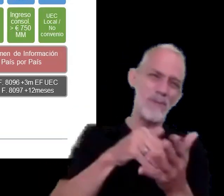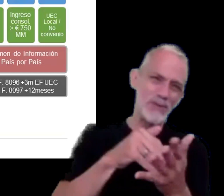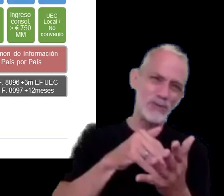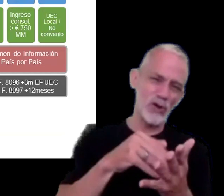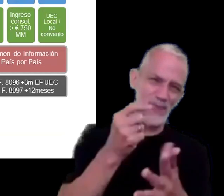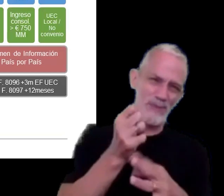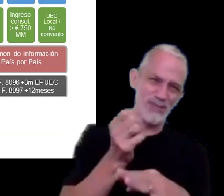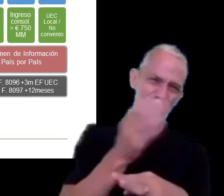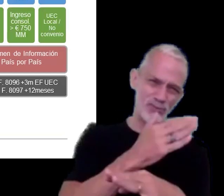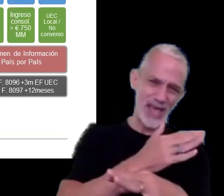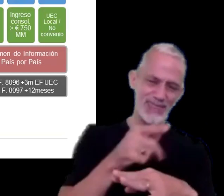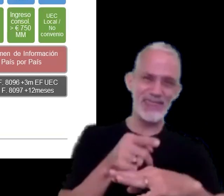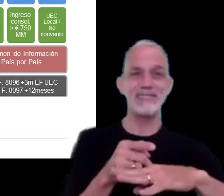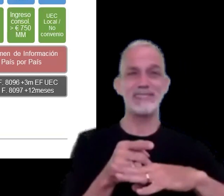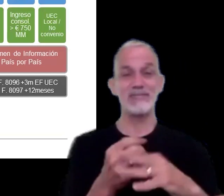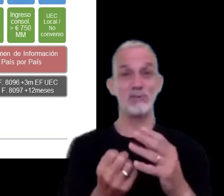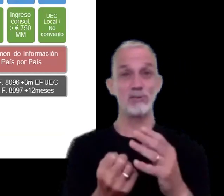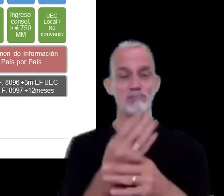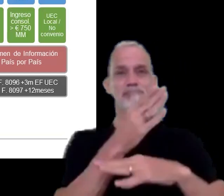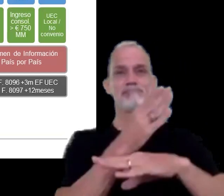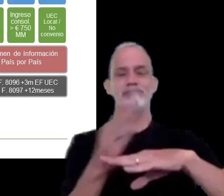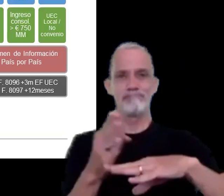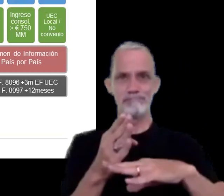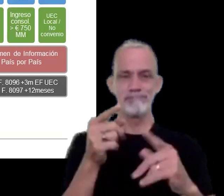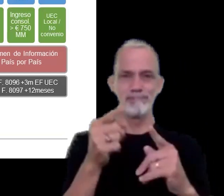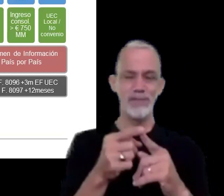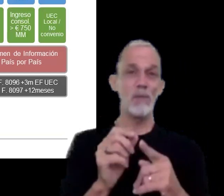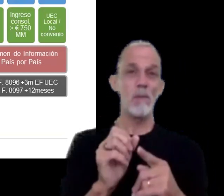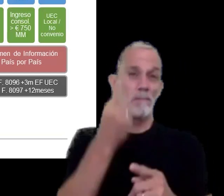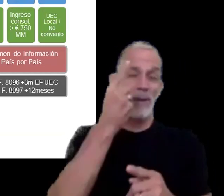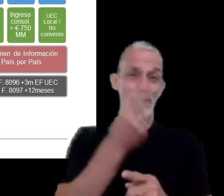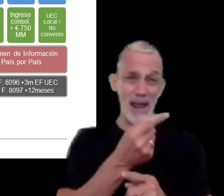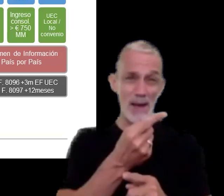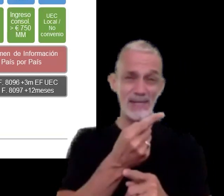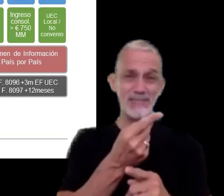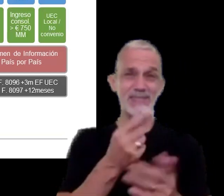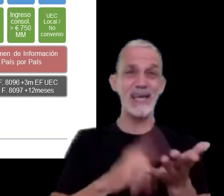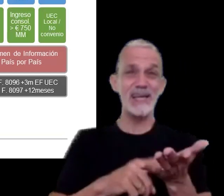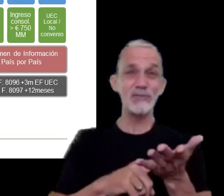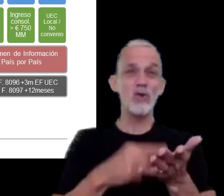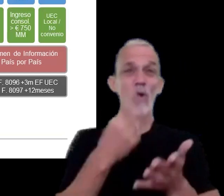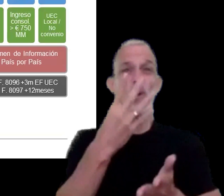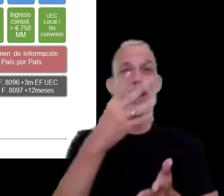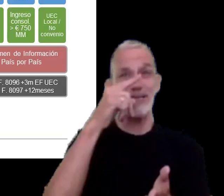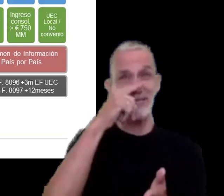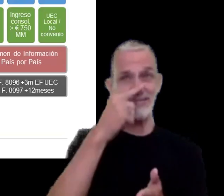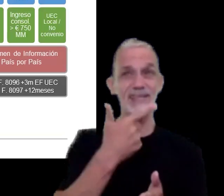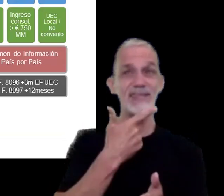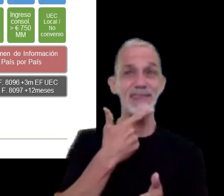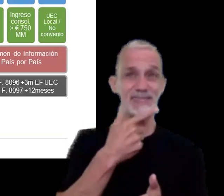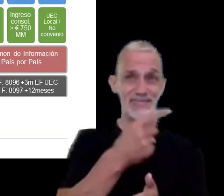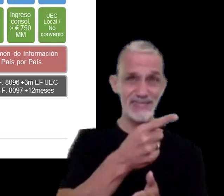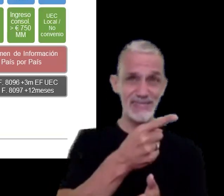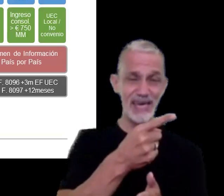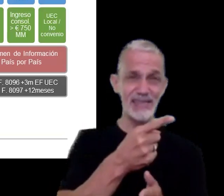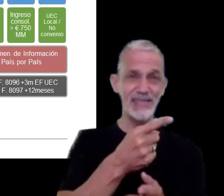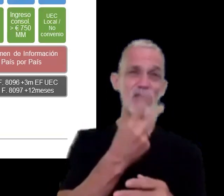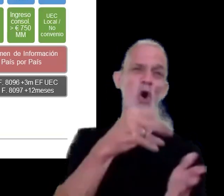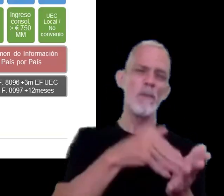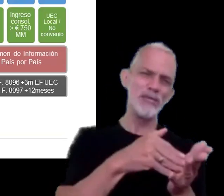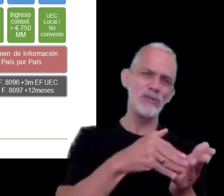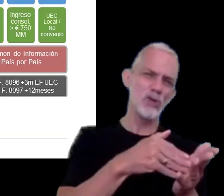cuando se implementó por primera vez la resolución 4717 luego tuvo una